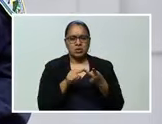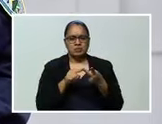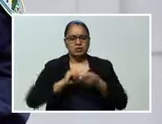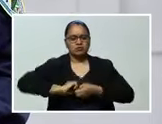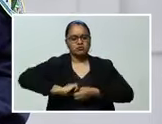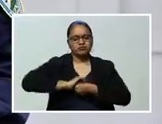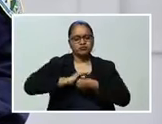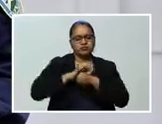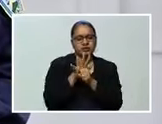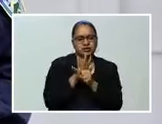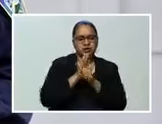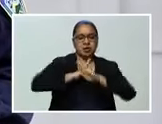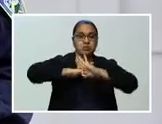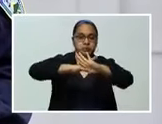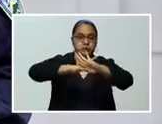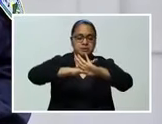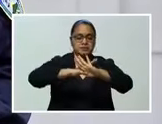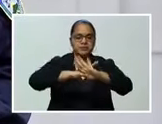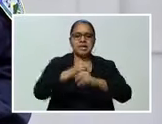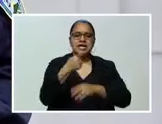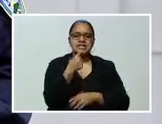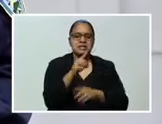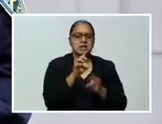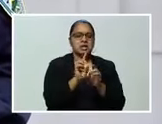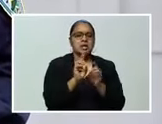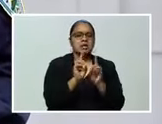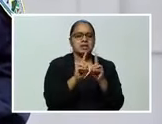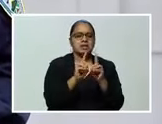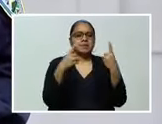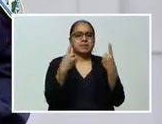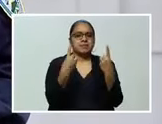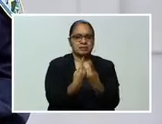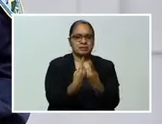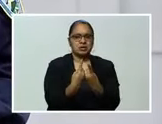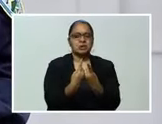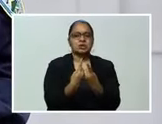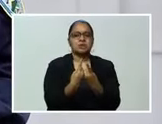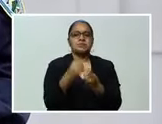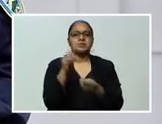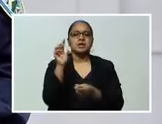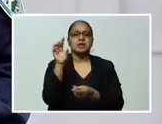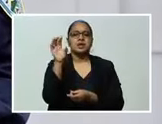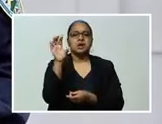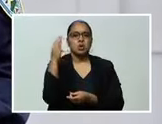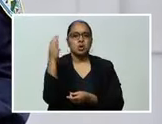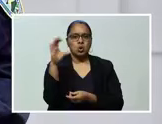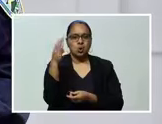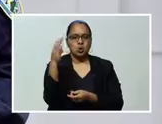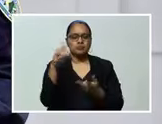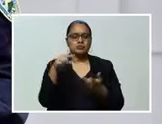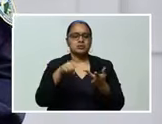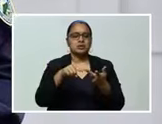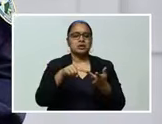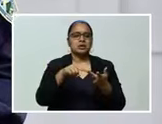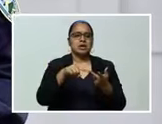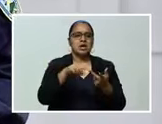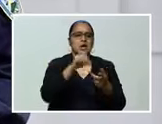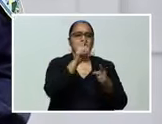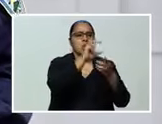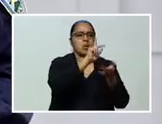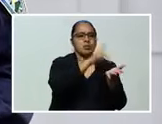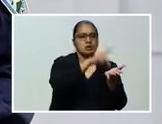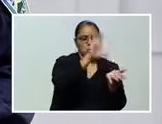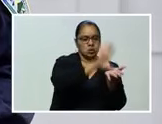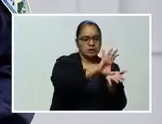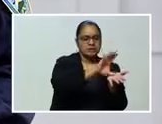-19 en los municipios de los departamentos de Colón, Cortés y el Progreso de Oro, se determinó ampliar el